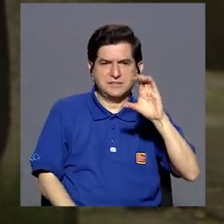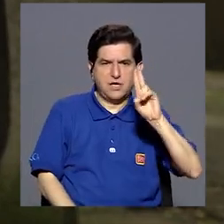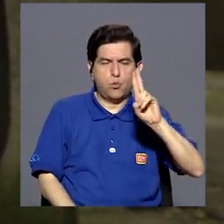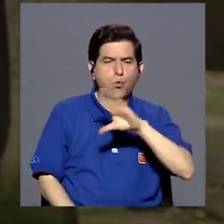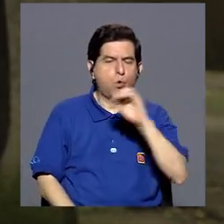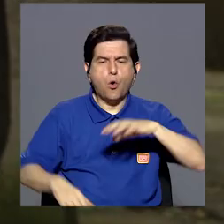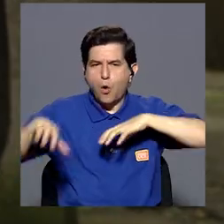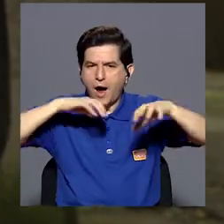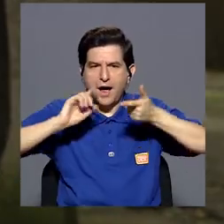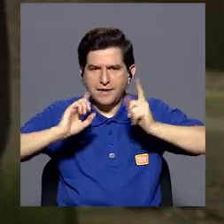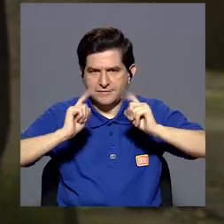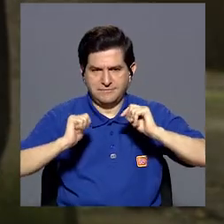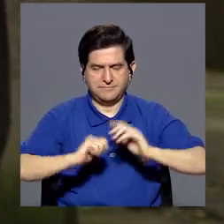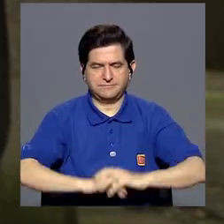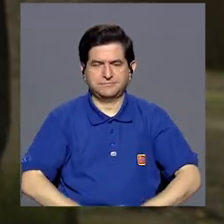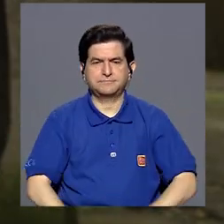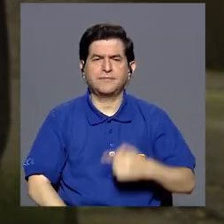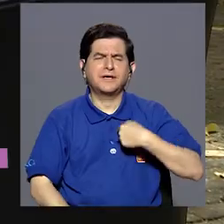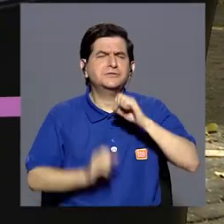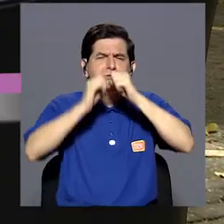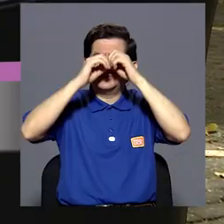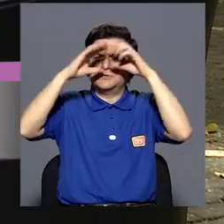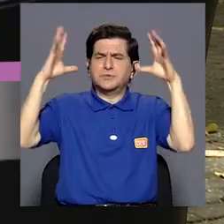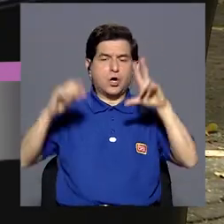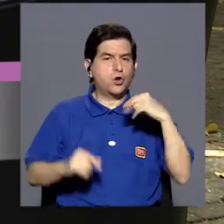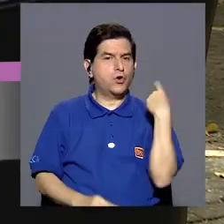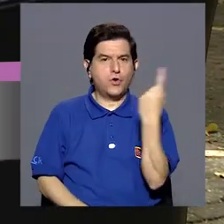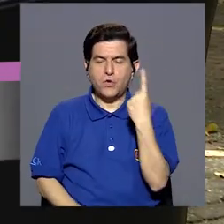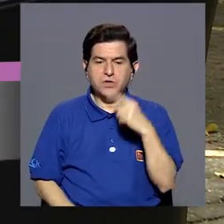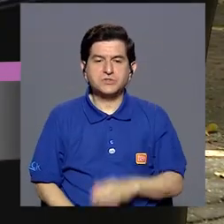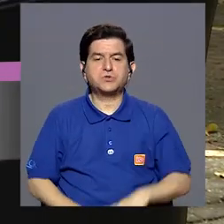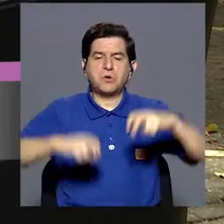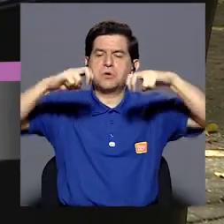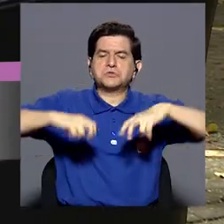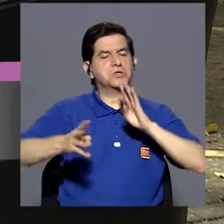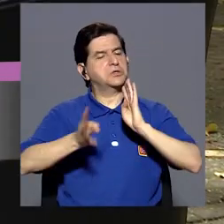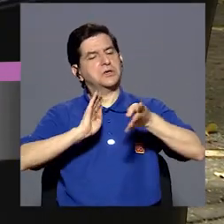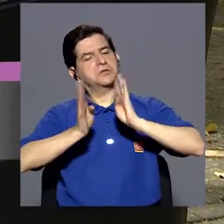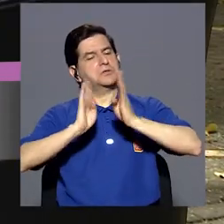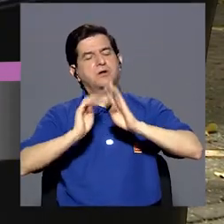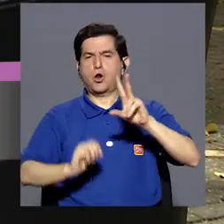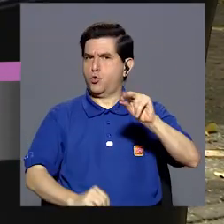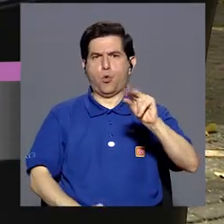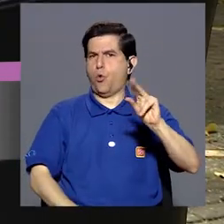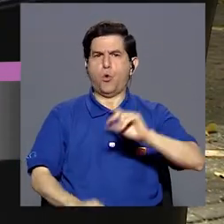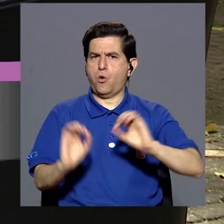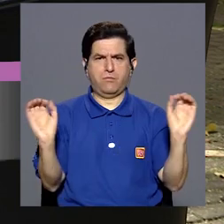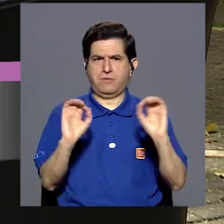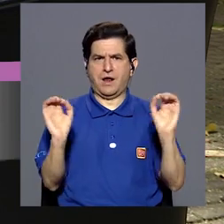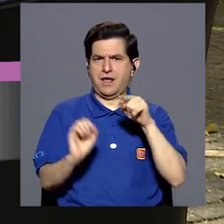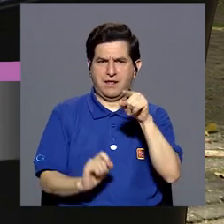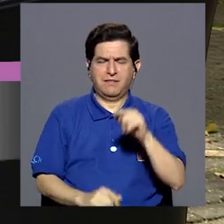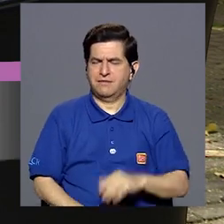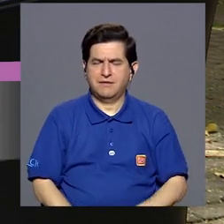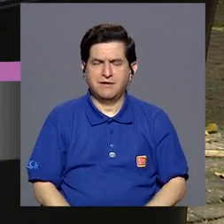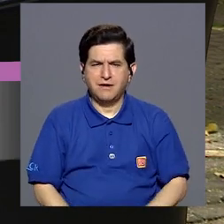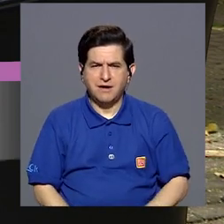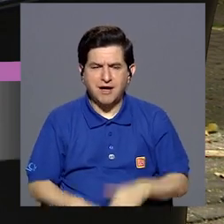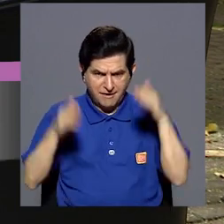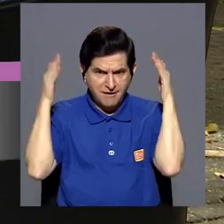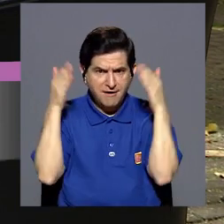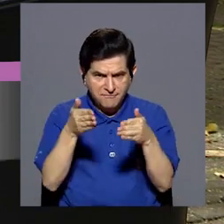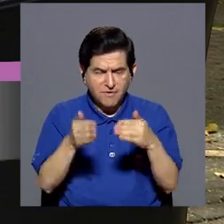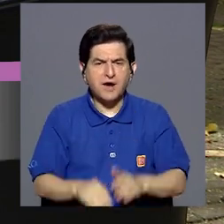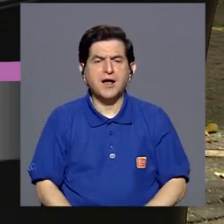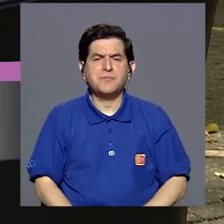actividades? Porque yo me imagino que no es llegar nada más a sentarse a hablar con el cuidador. No, no, no, para nada. Sí nos hemos